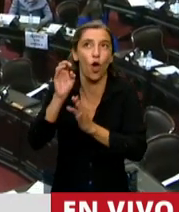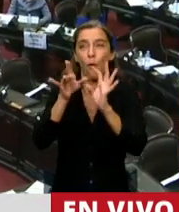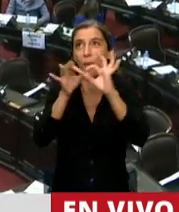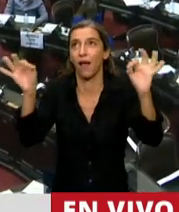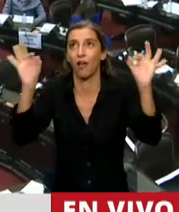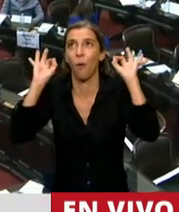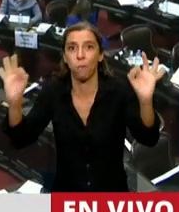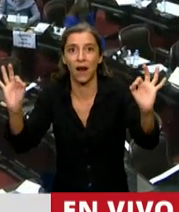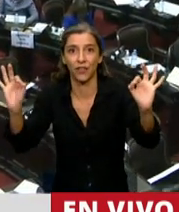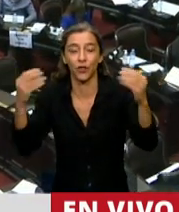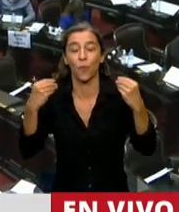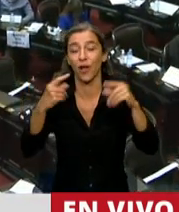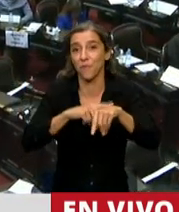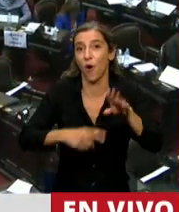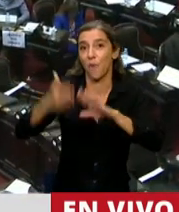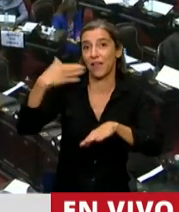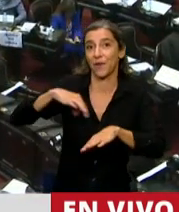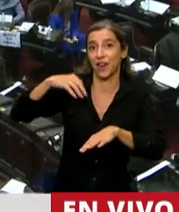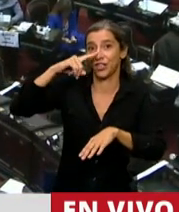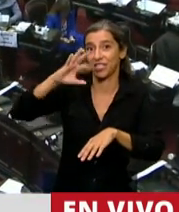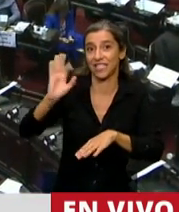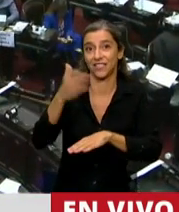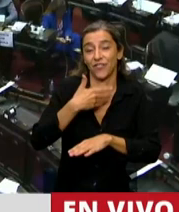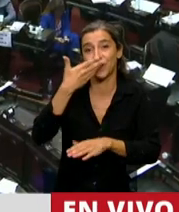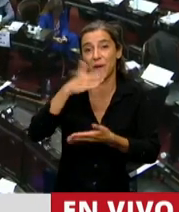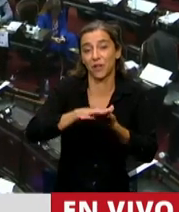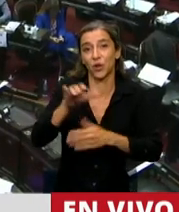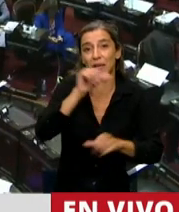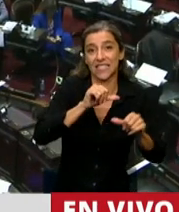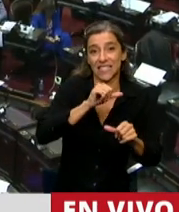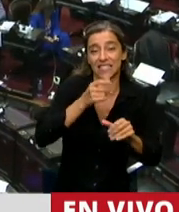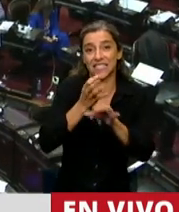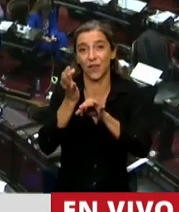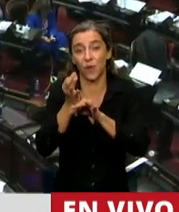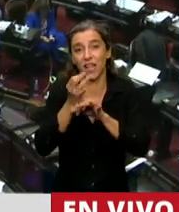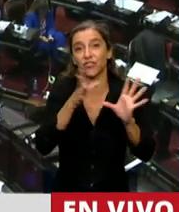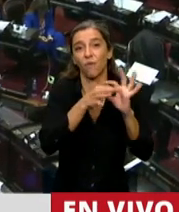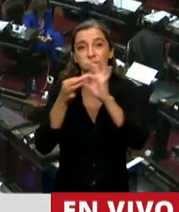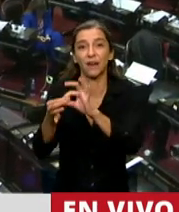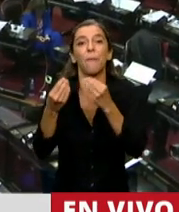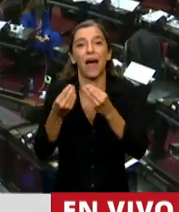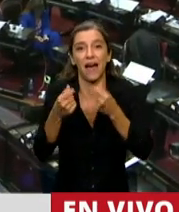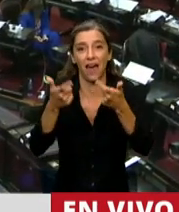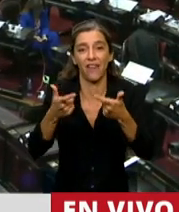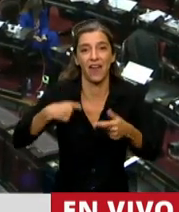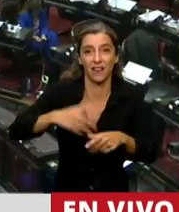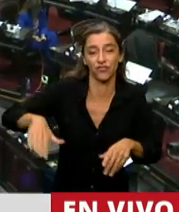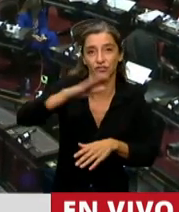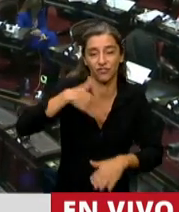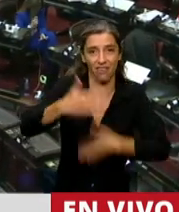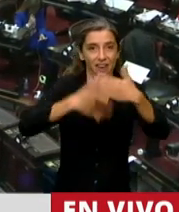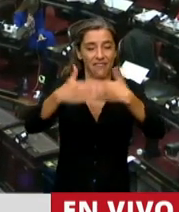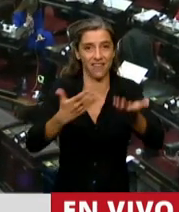universidad en esa época, y se decía que la ciencia y la educación tenían que estar al servicio del pueblo y el desarrollo del país. Una